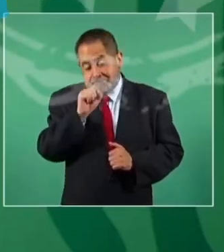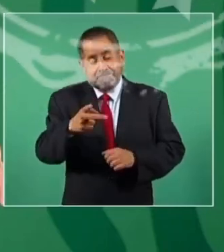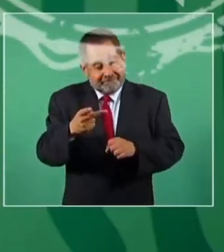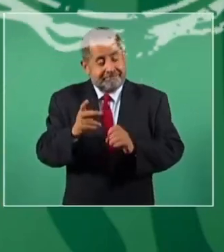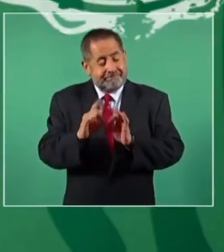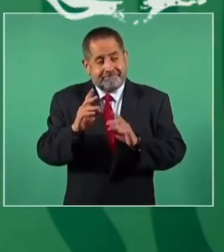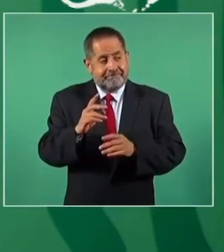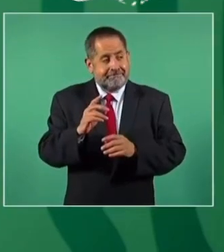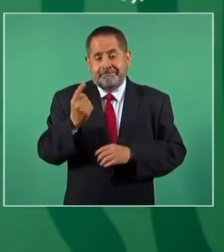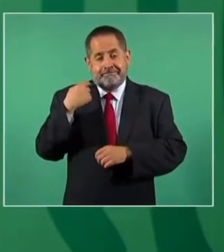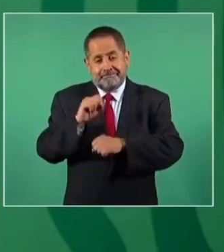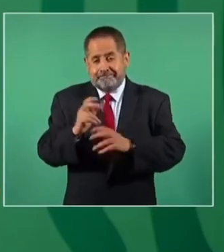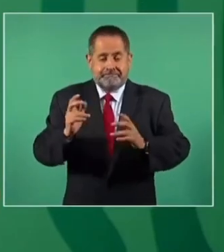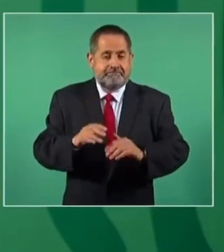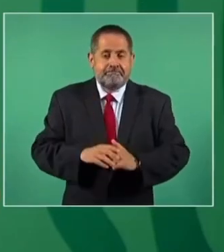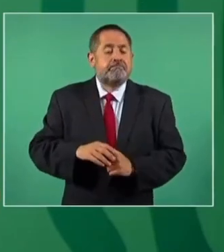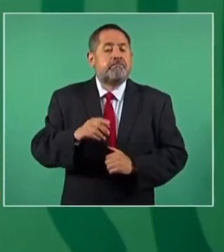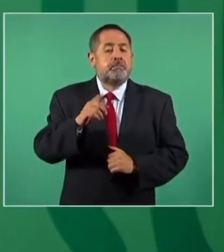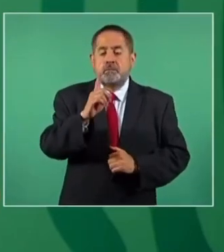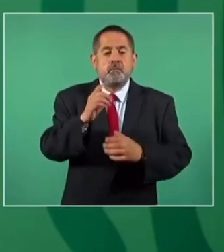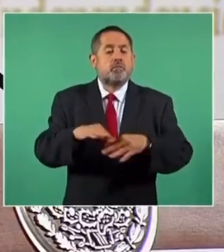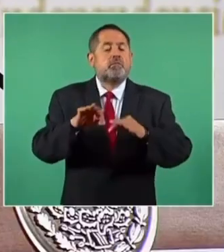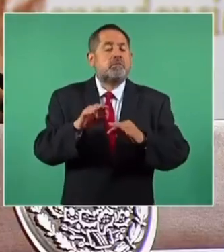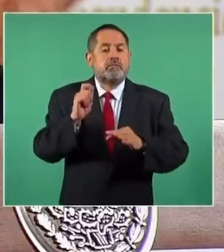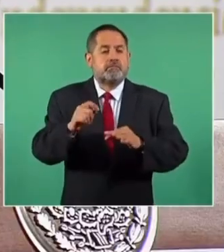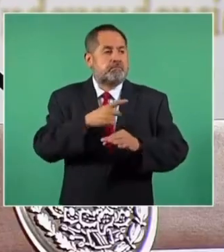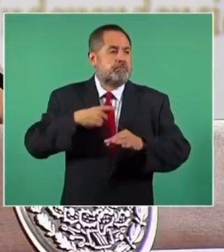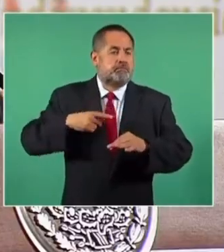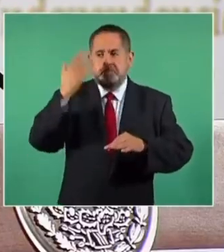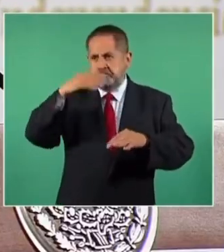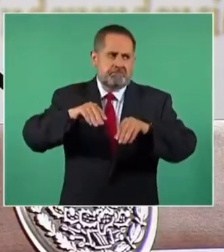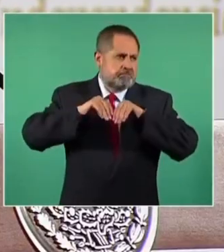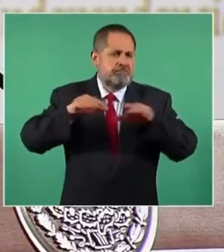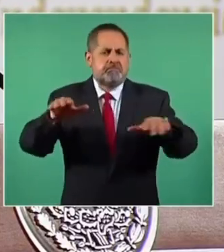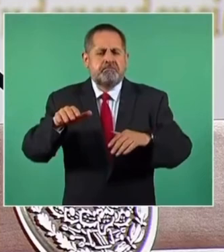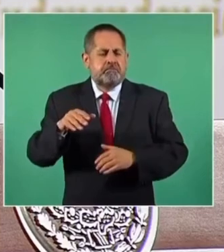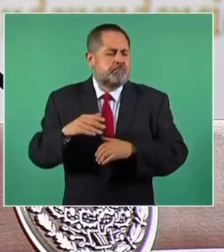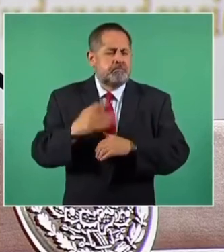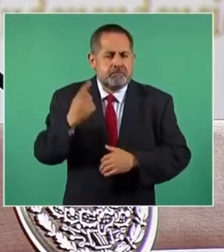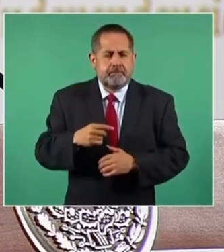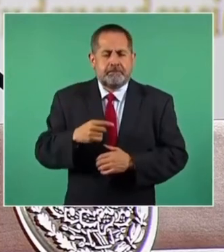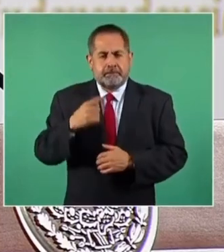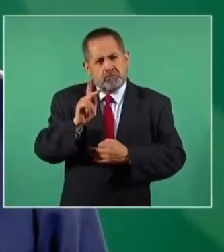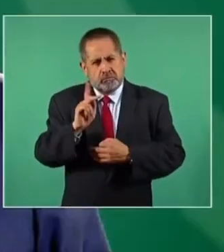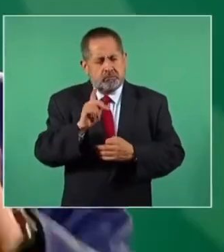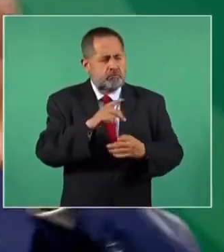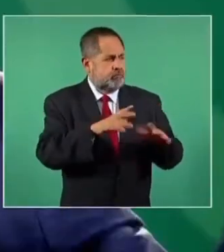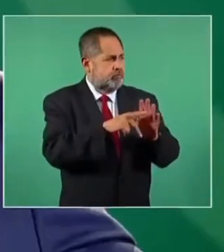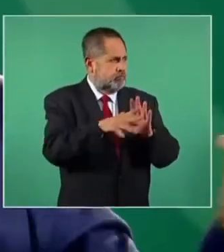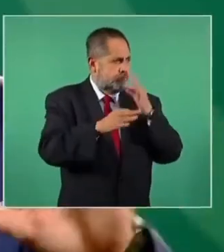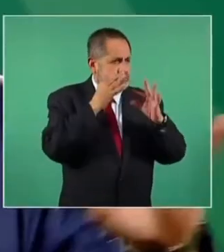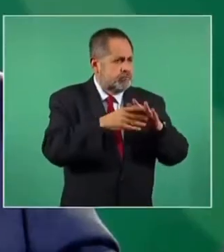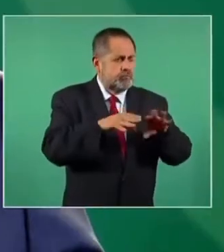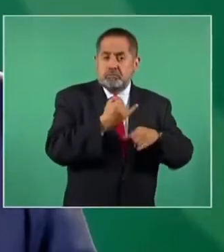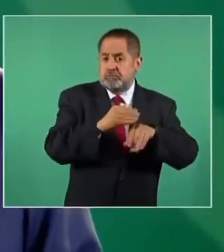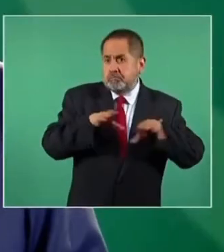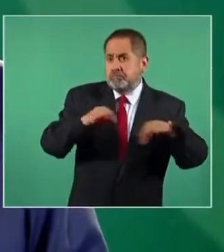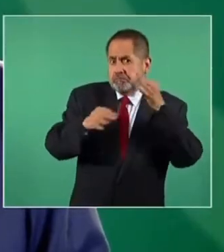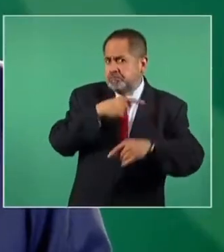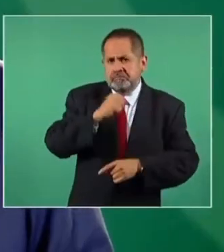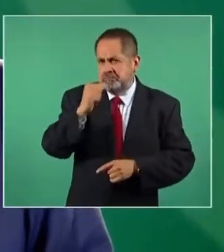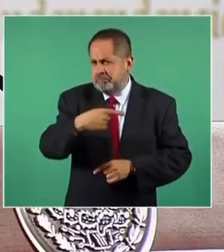Es importante que se sepa, porque los medios, no todos, no informaron